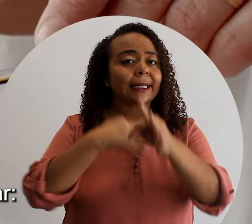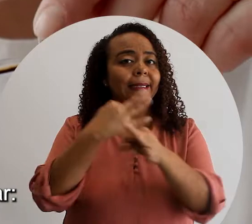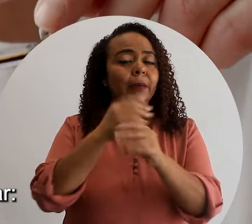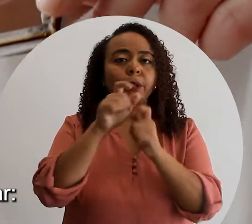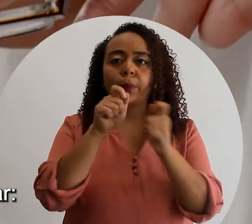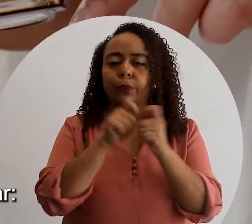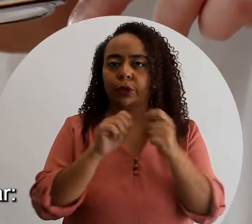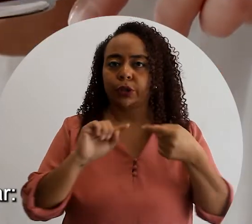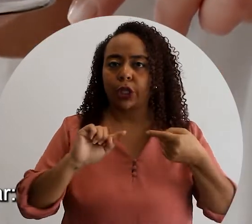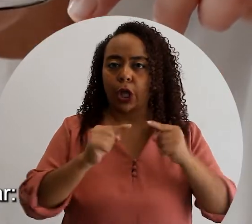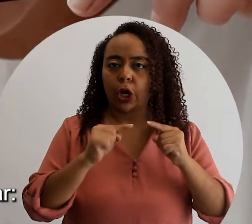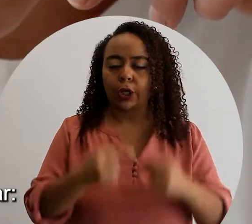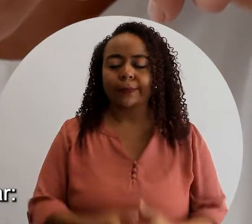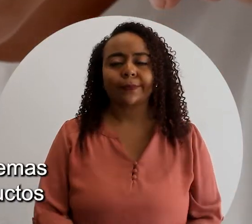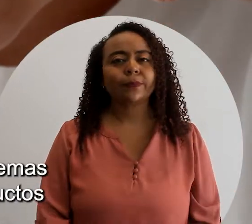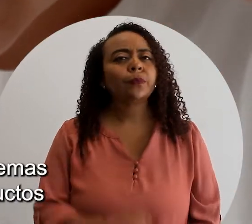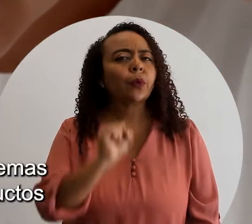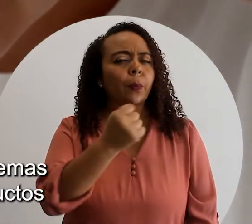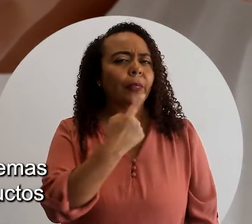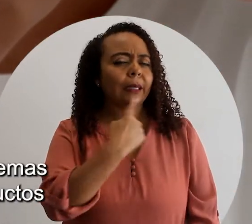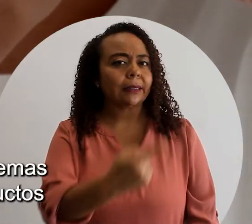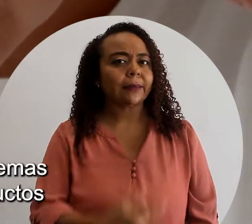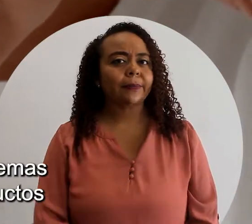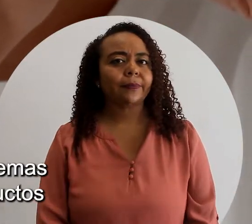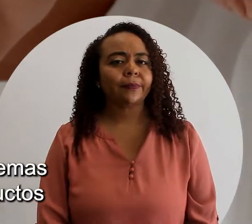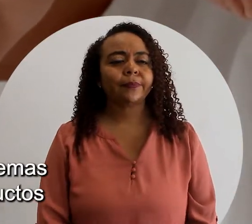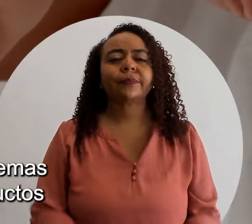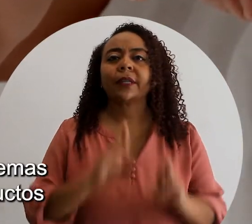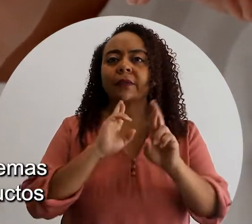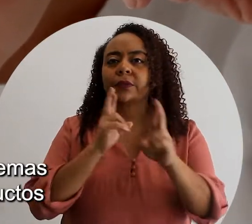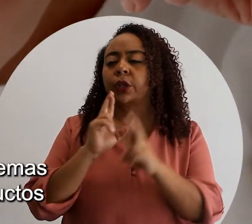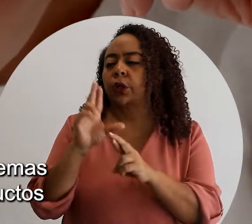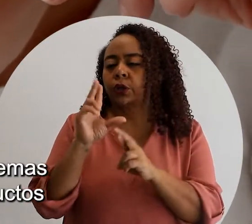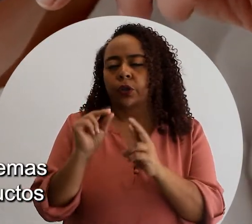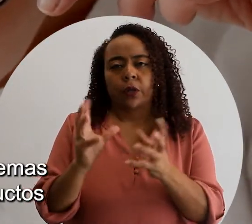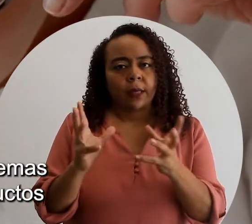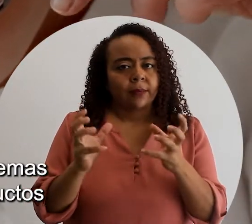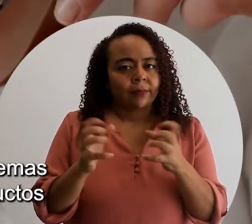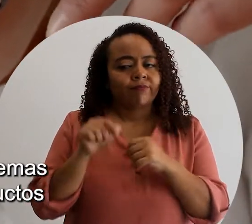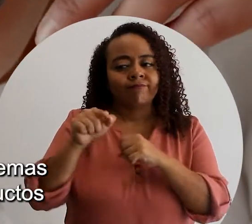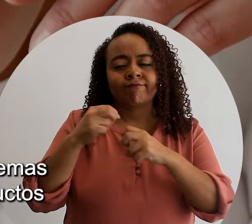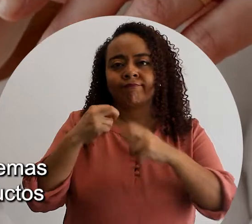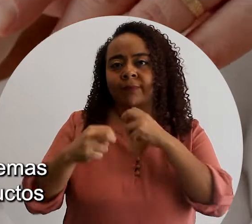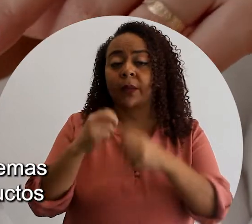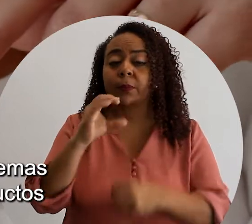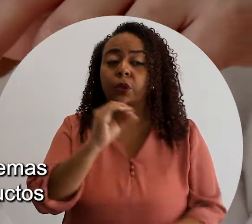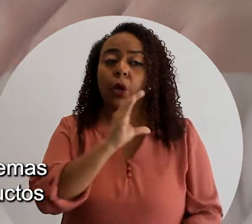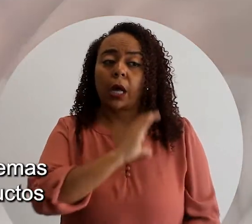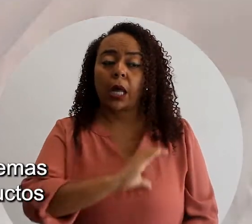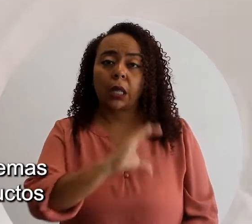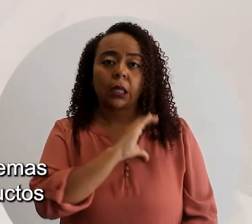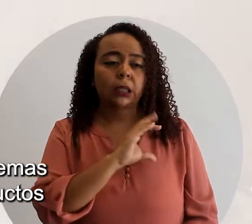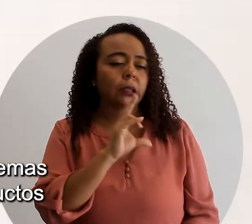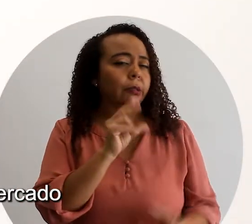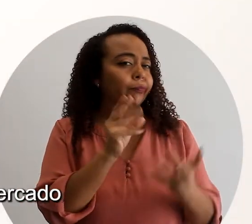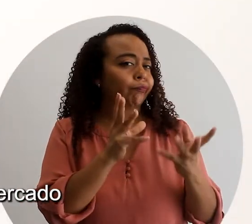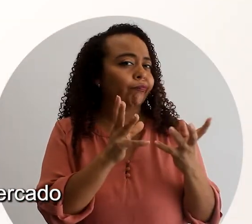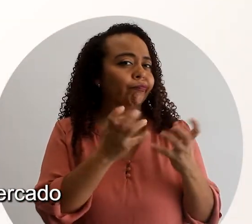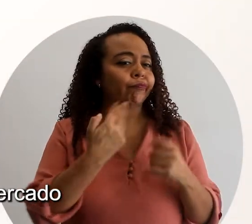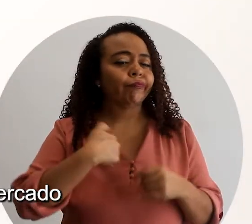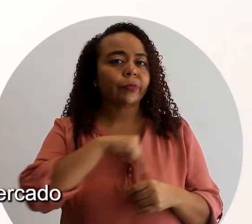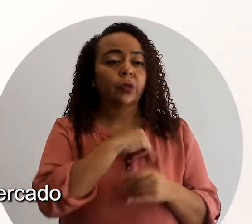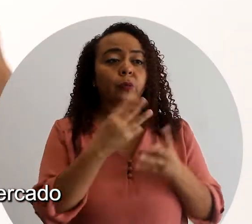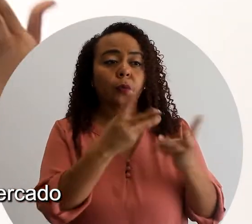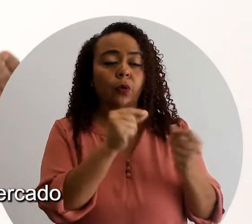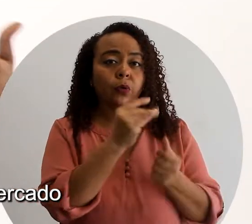dolor, entre ellos podemos mencionar los resultados no deseados. Son problemas o características no deseadas de los productos o